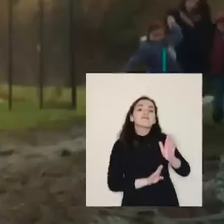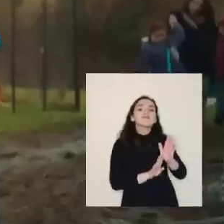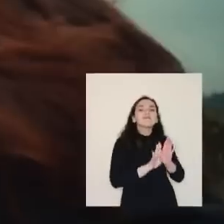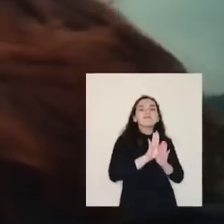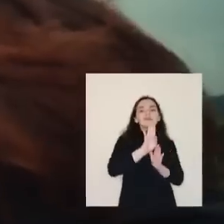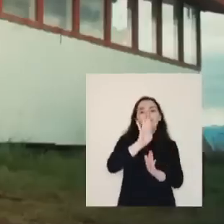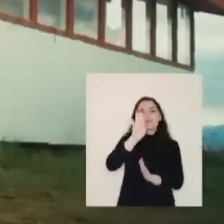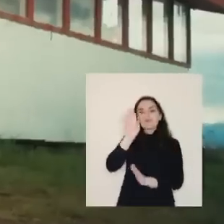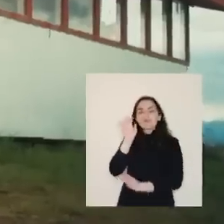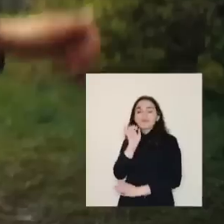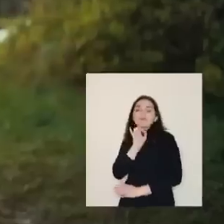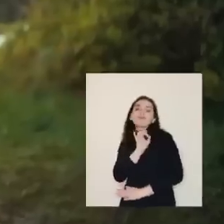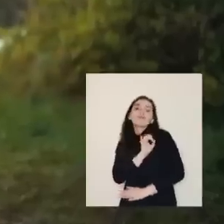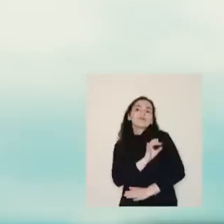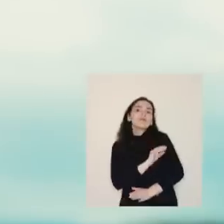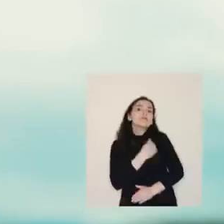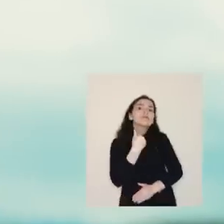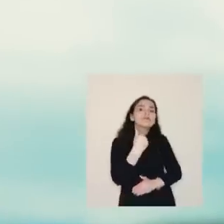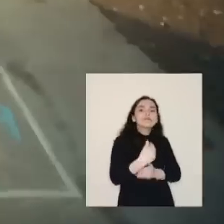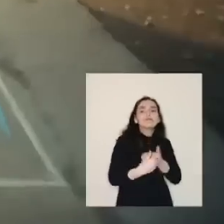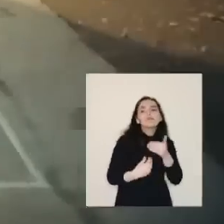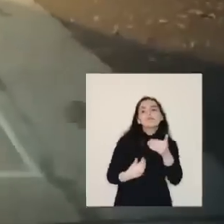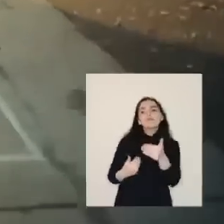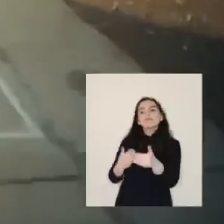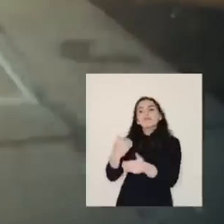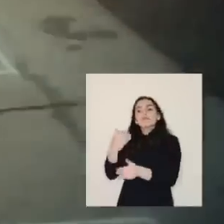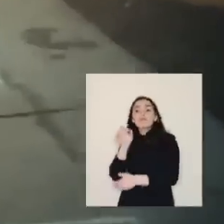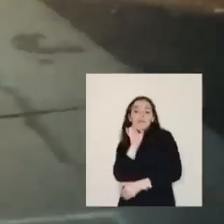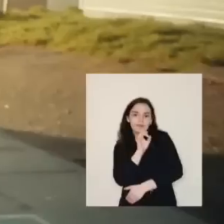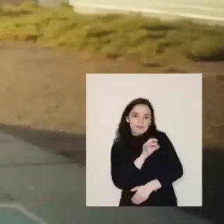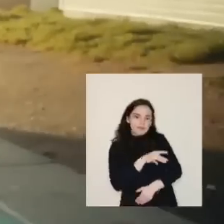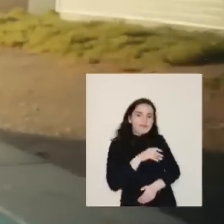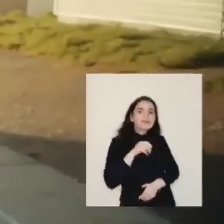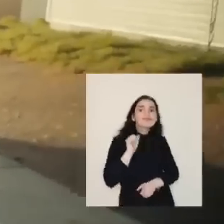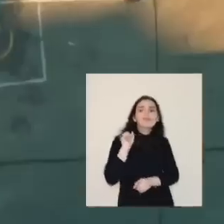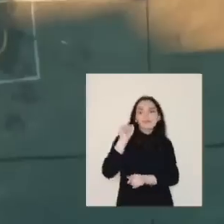¡Gracias! ¡Gracias!